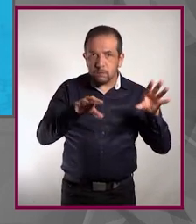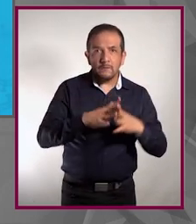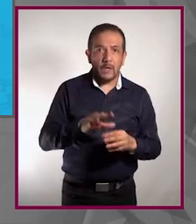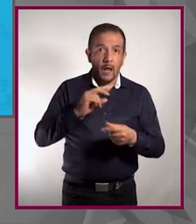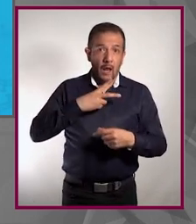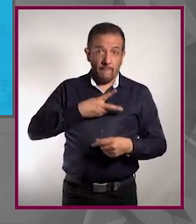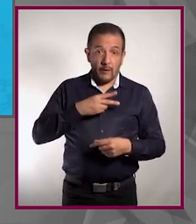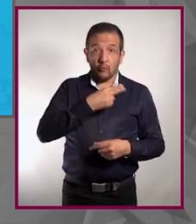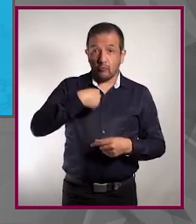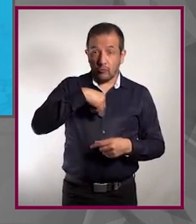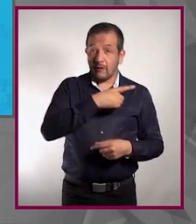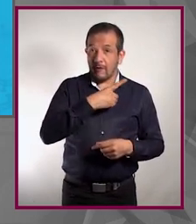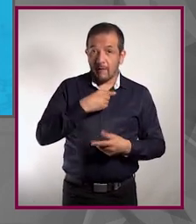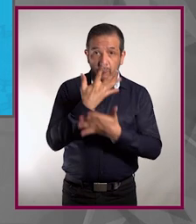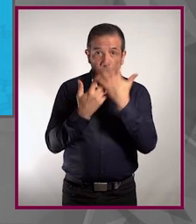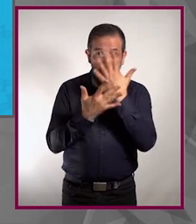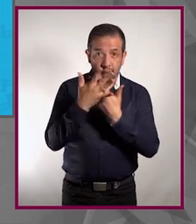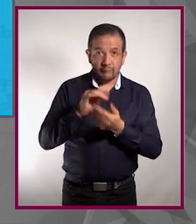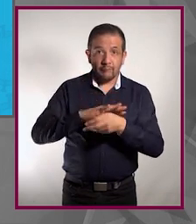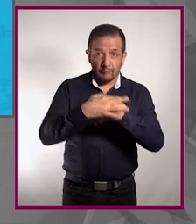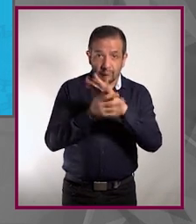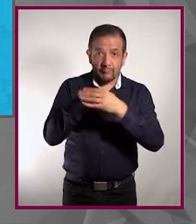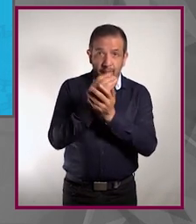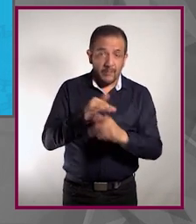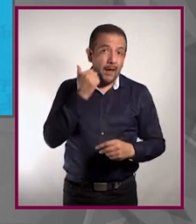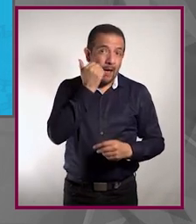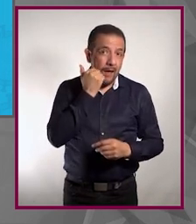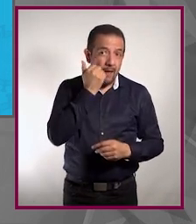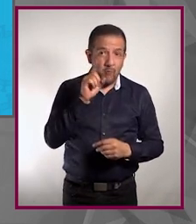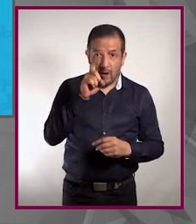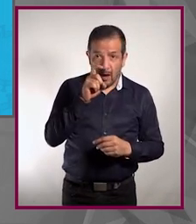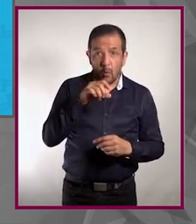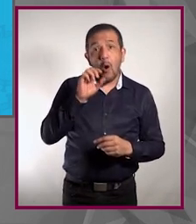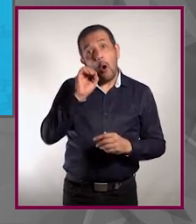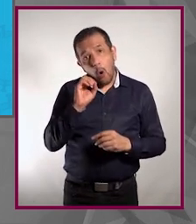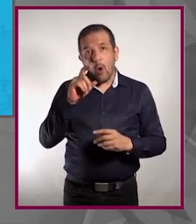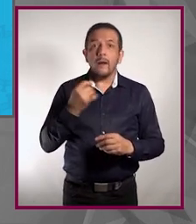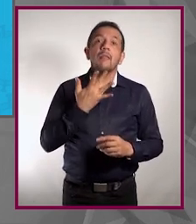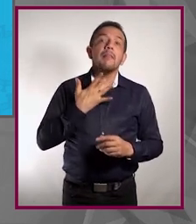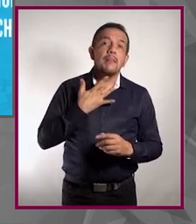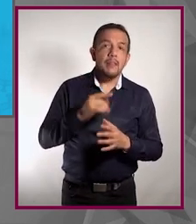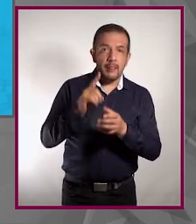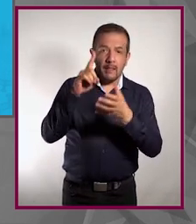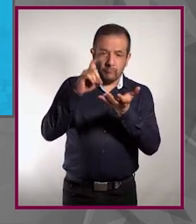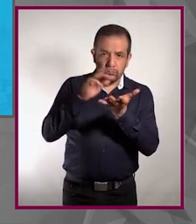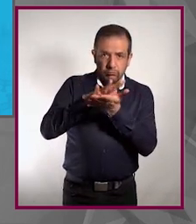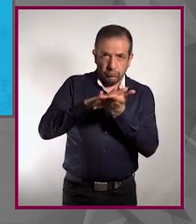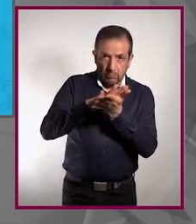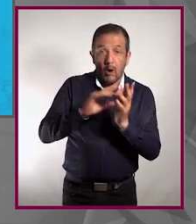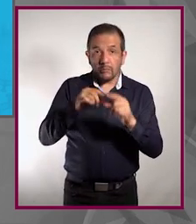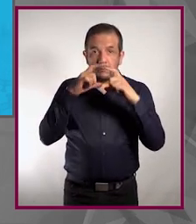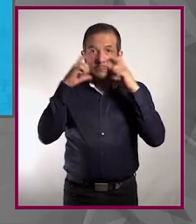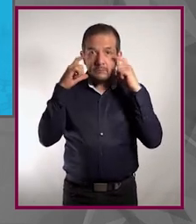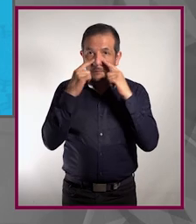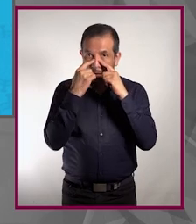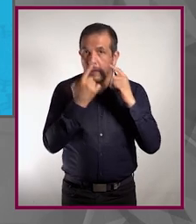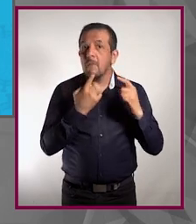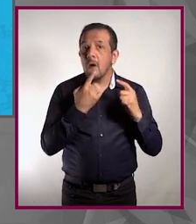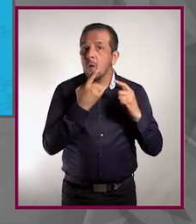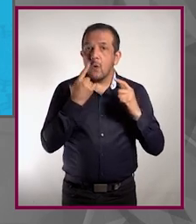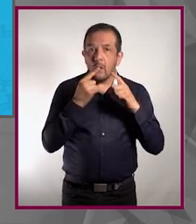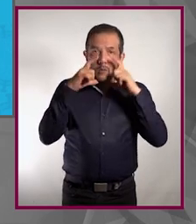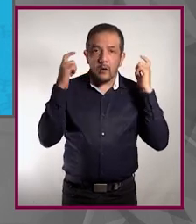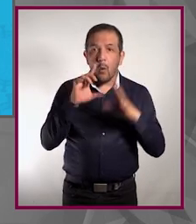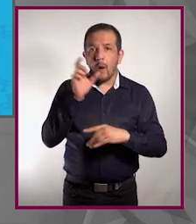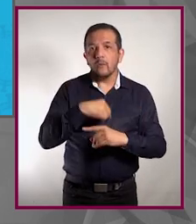debemos realizar la higiene de manos regularmente con agua y jabón o con gel a base de alcohol. Cubrirnos la boca y la nariz